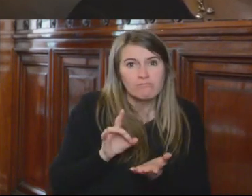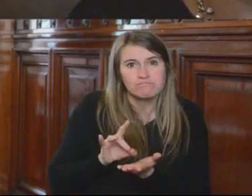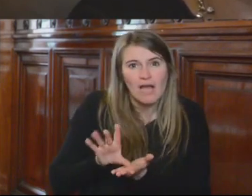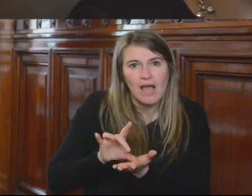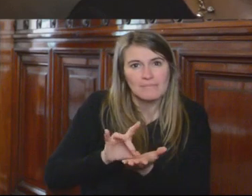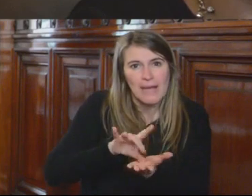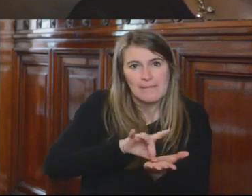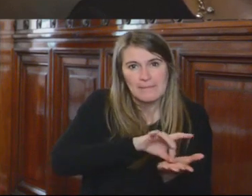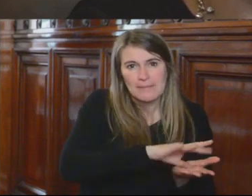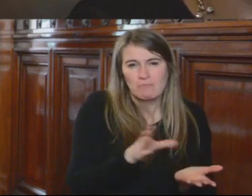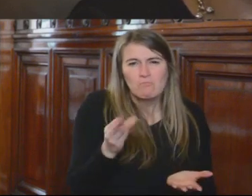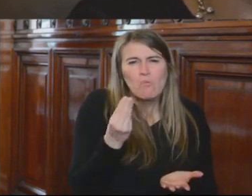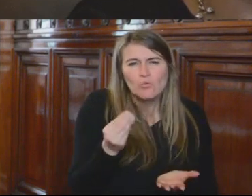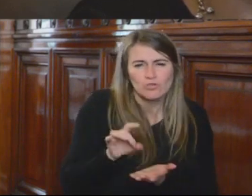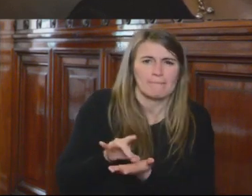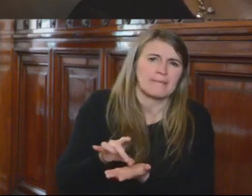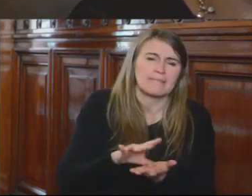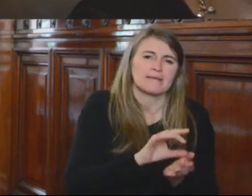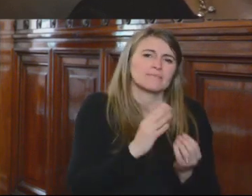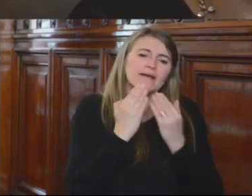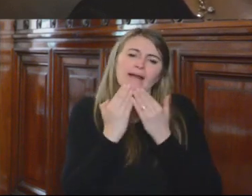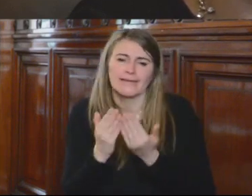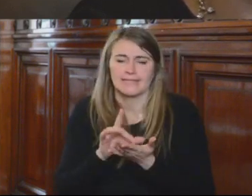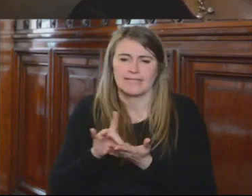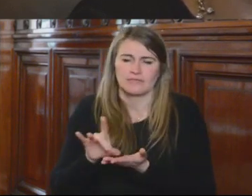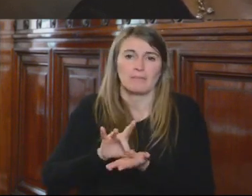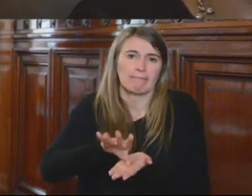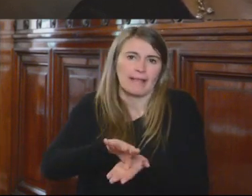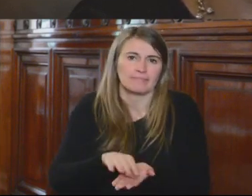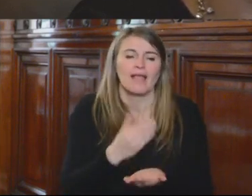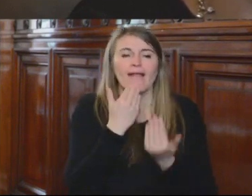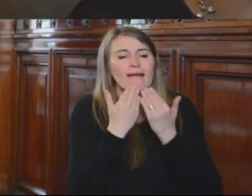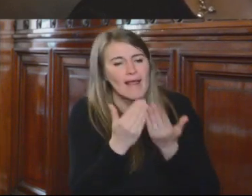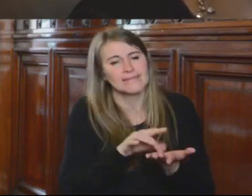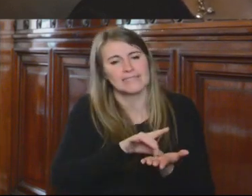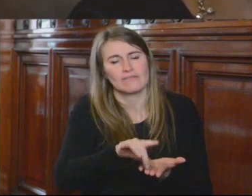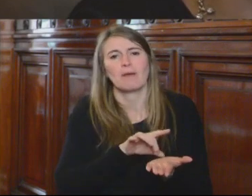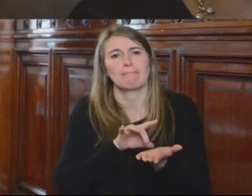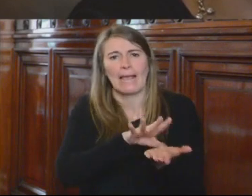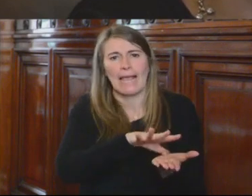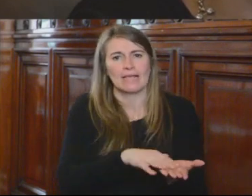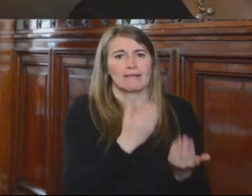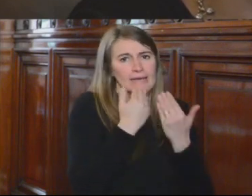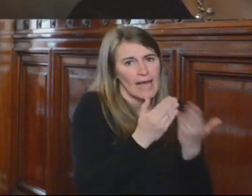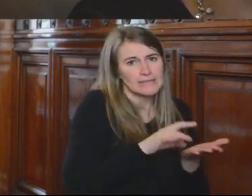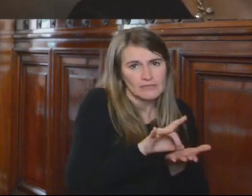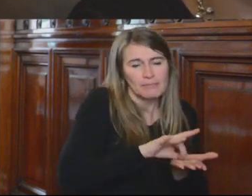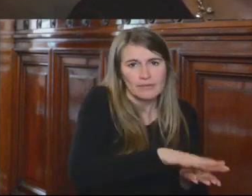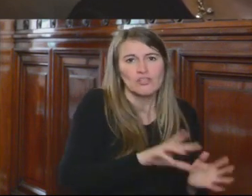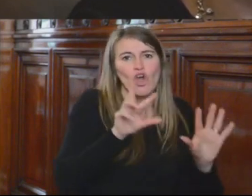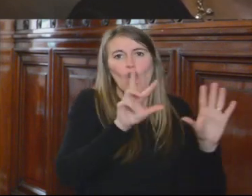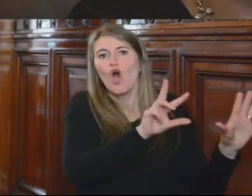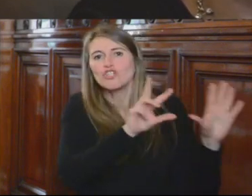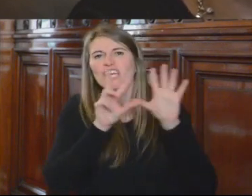mediante un simple agradecimiento de servicios sin el menor vestigio de un debido proceso de 88 jueces